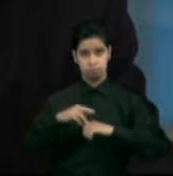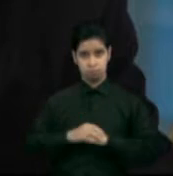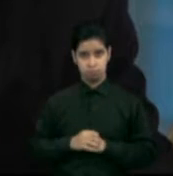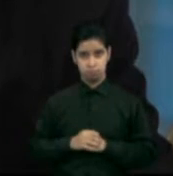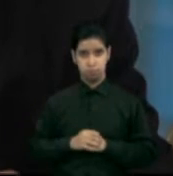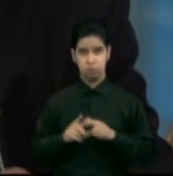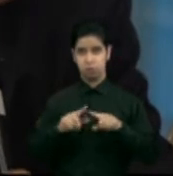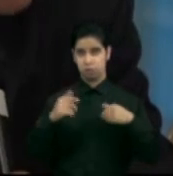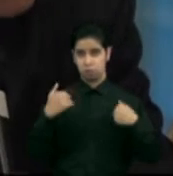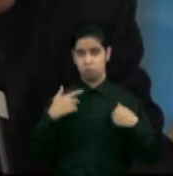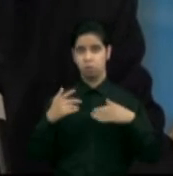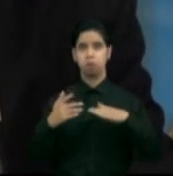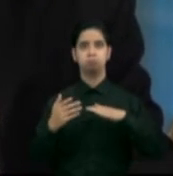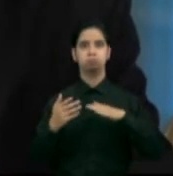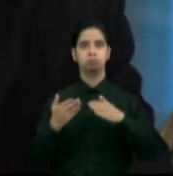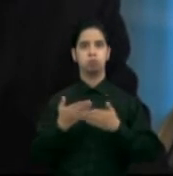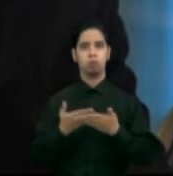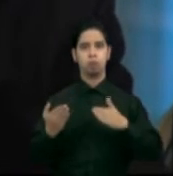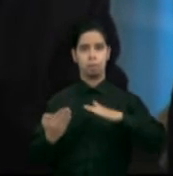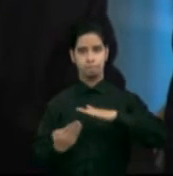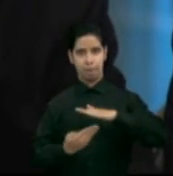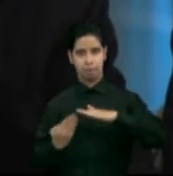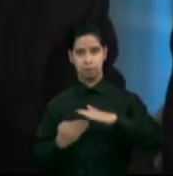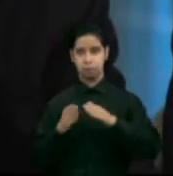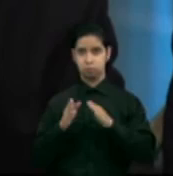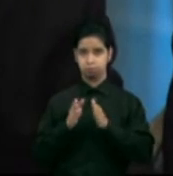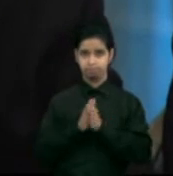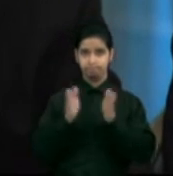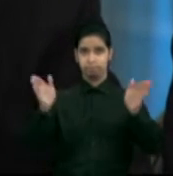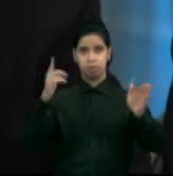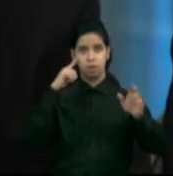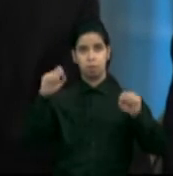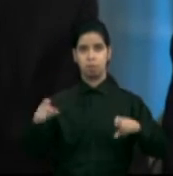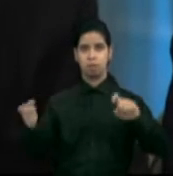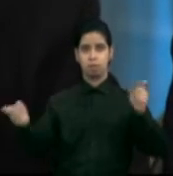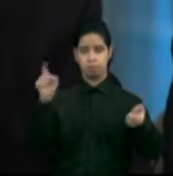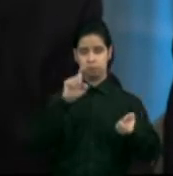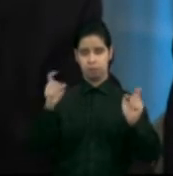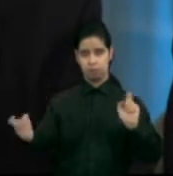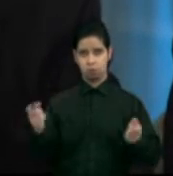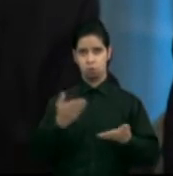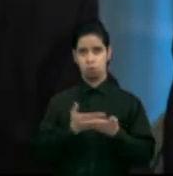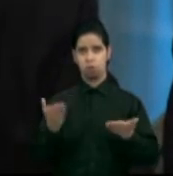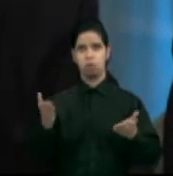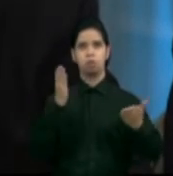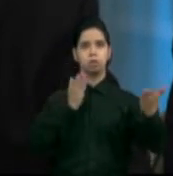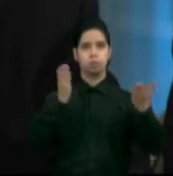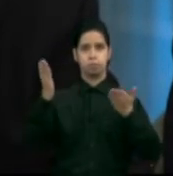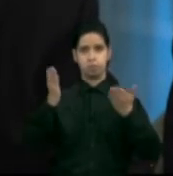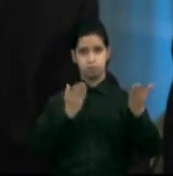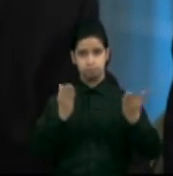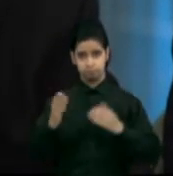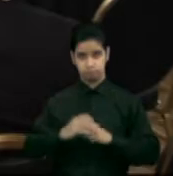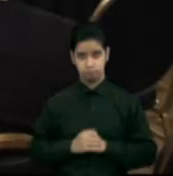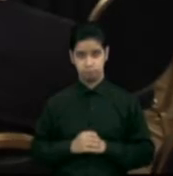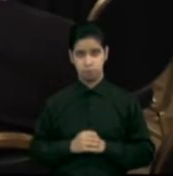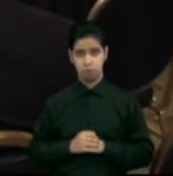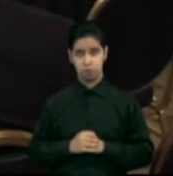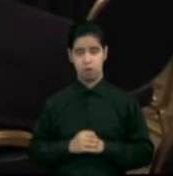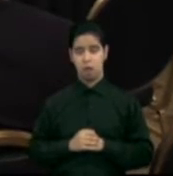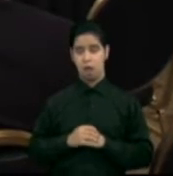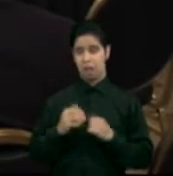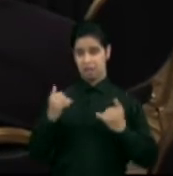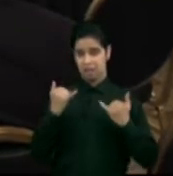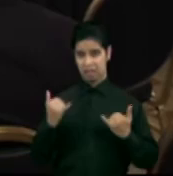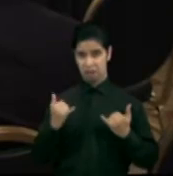base amplia de los proveedores de salud para recomendar cambios significativos en los servicios. La coalición reiteró que el modelo actual no